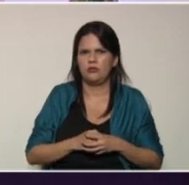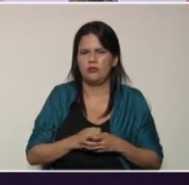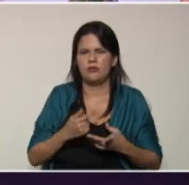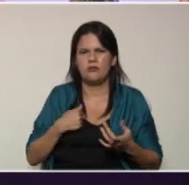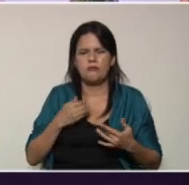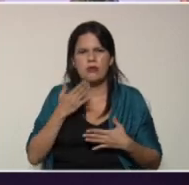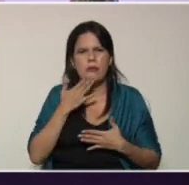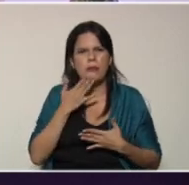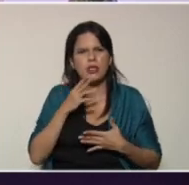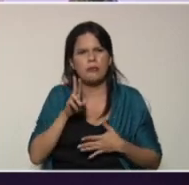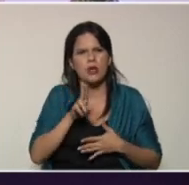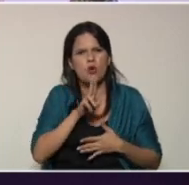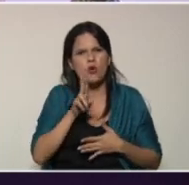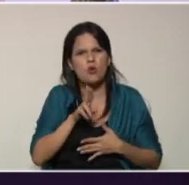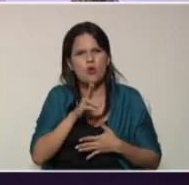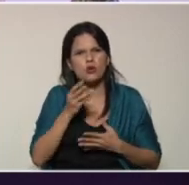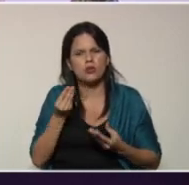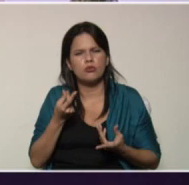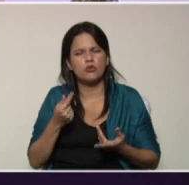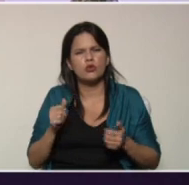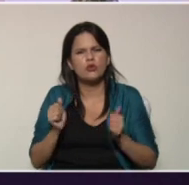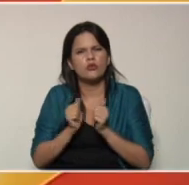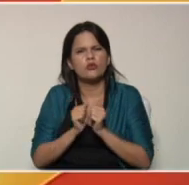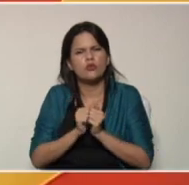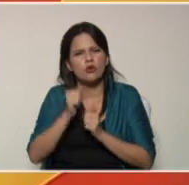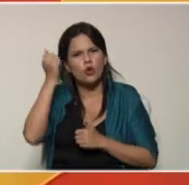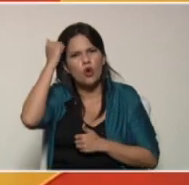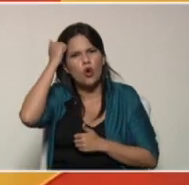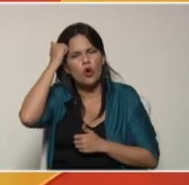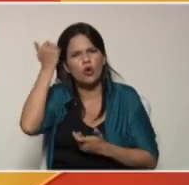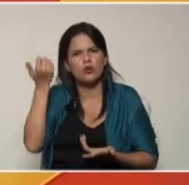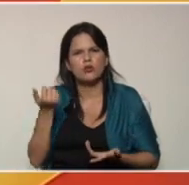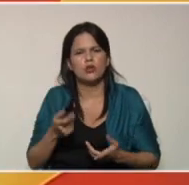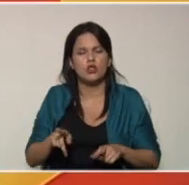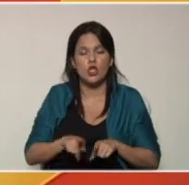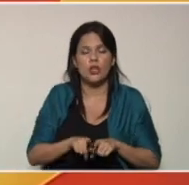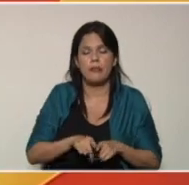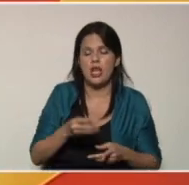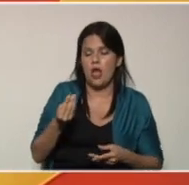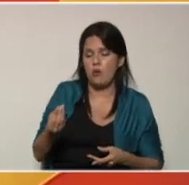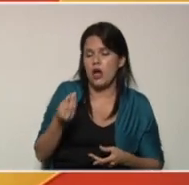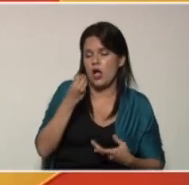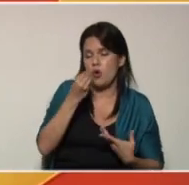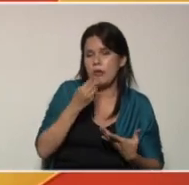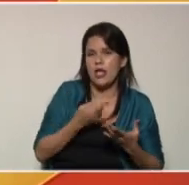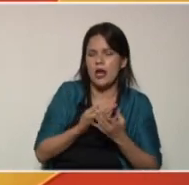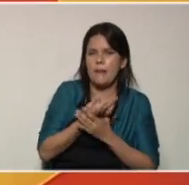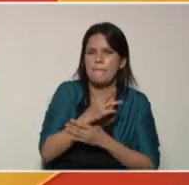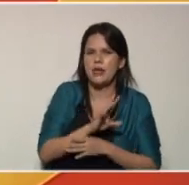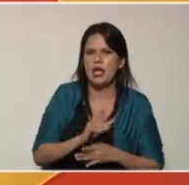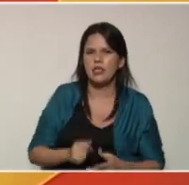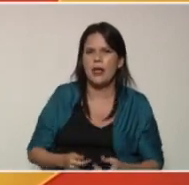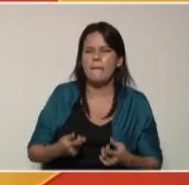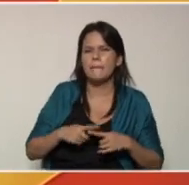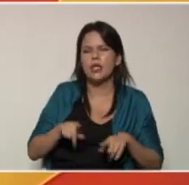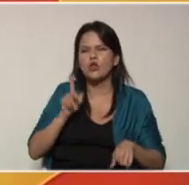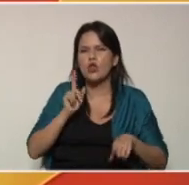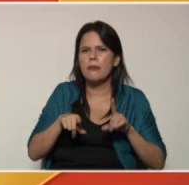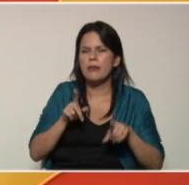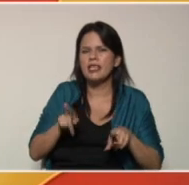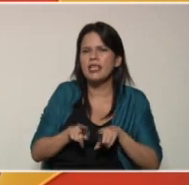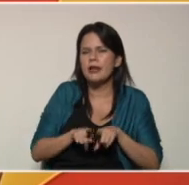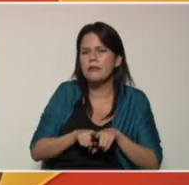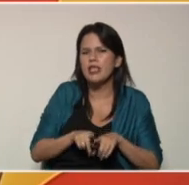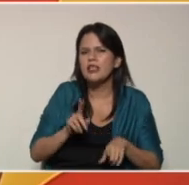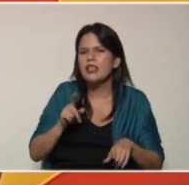utiliza mucho las fibras de coco si esas también aportan unos buenos nutrientes para las plantas pero Heller esto va a depender también del